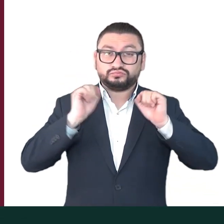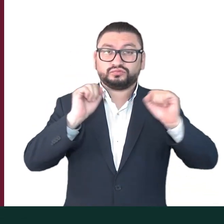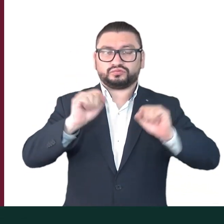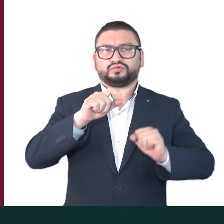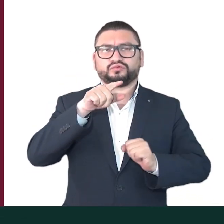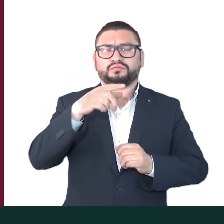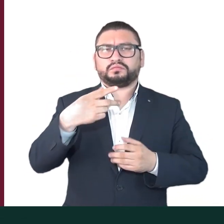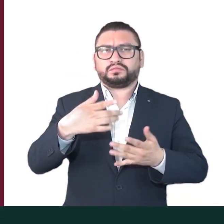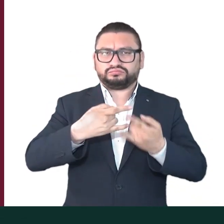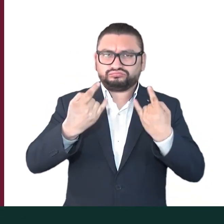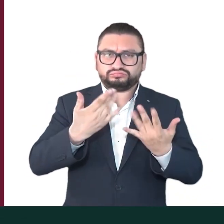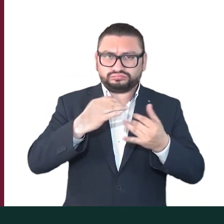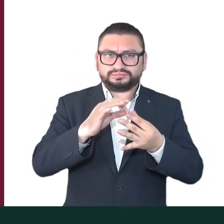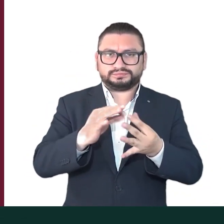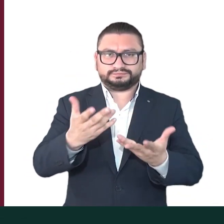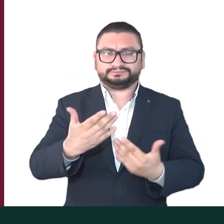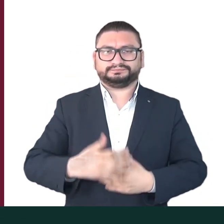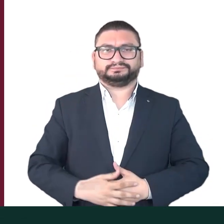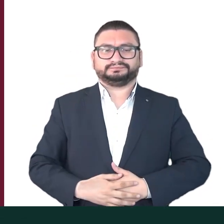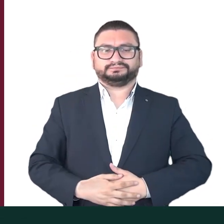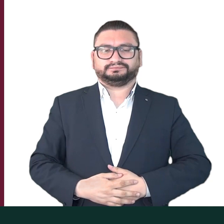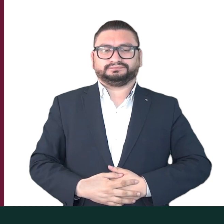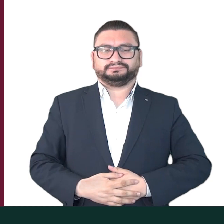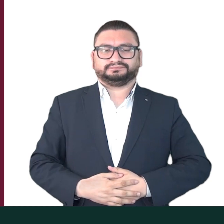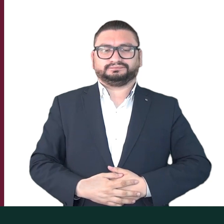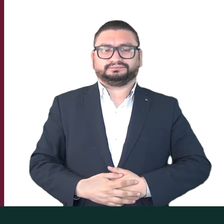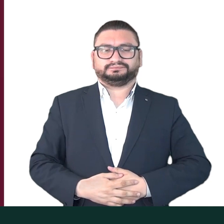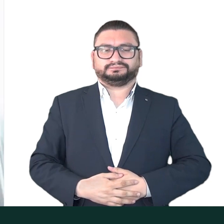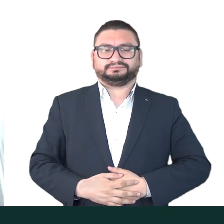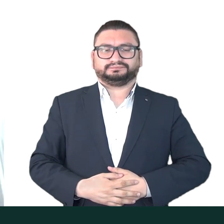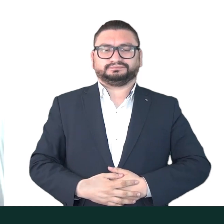practicas atletismo. Cuéntanos cómo te va.